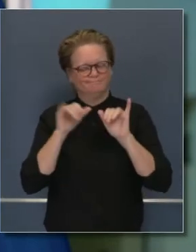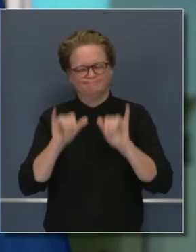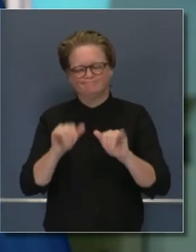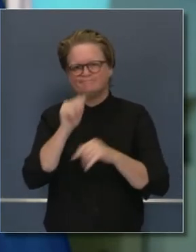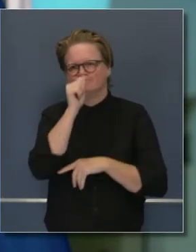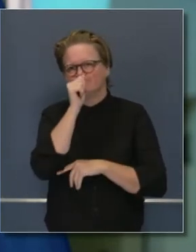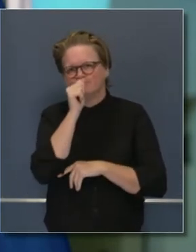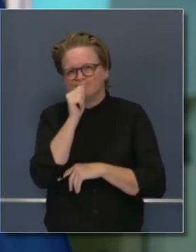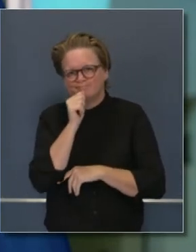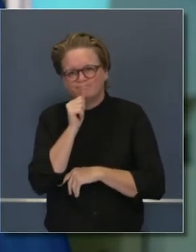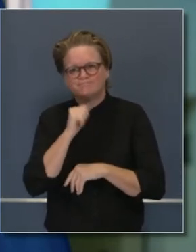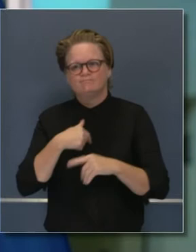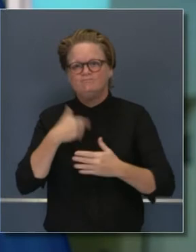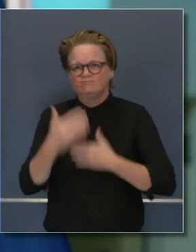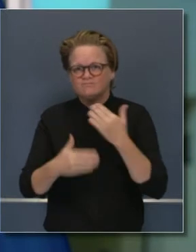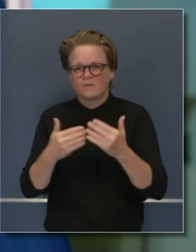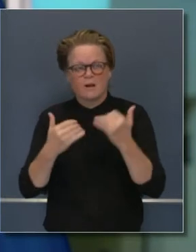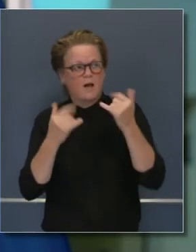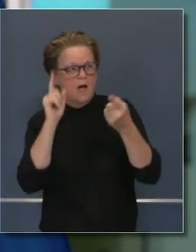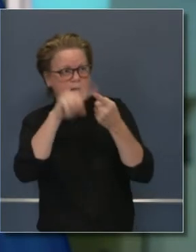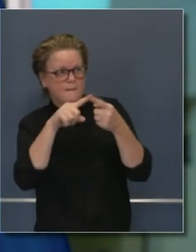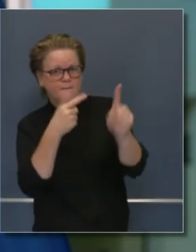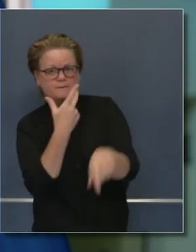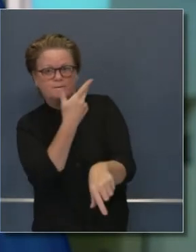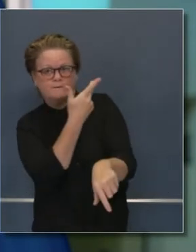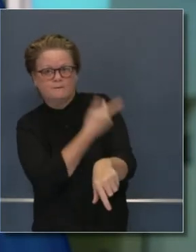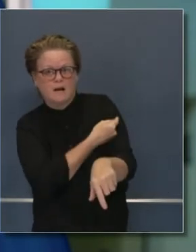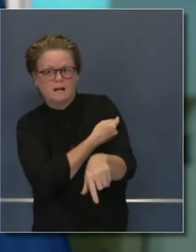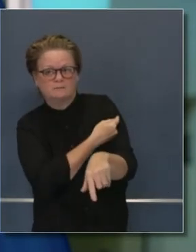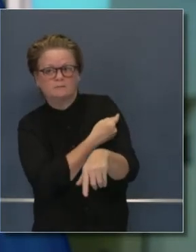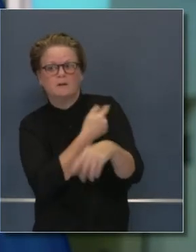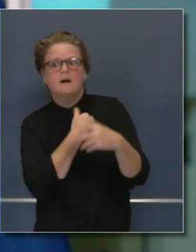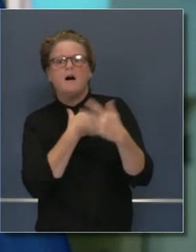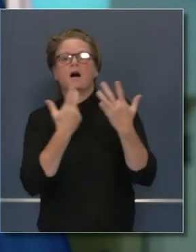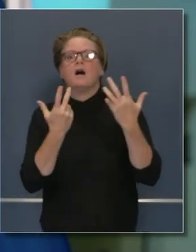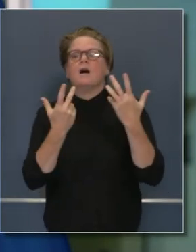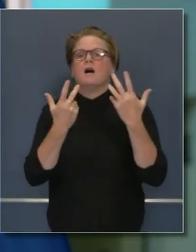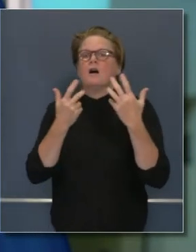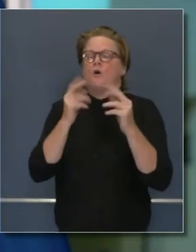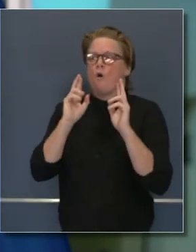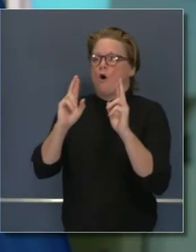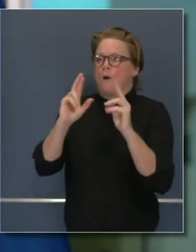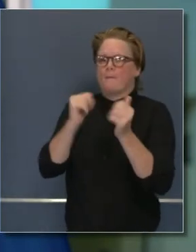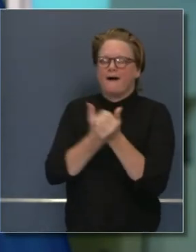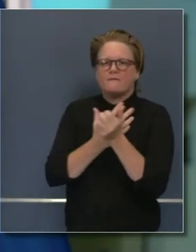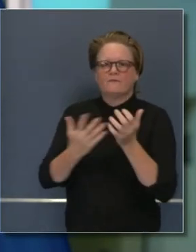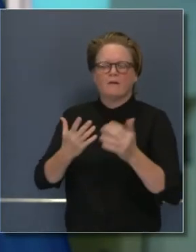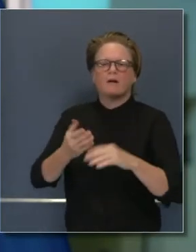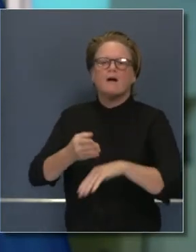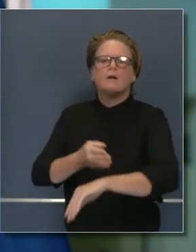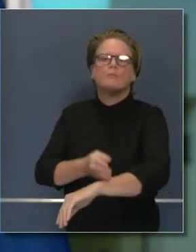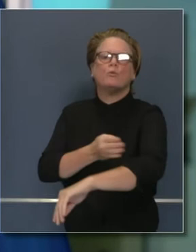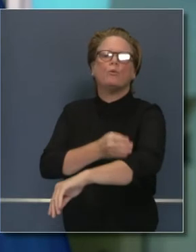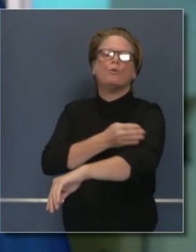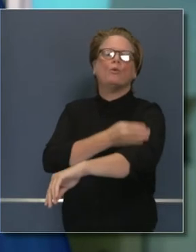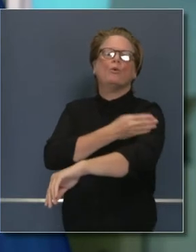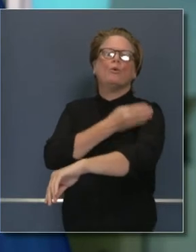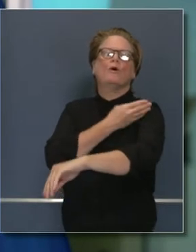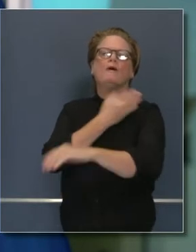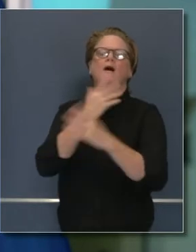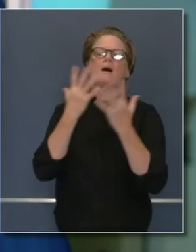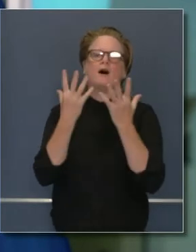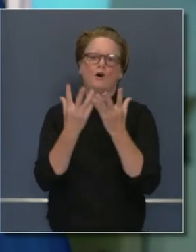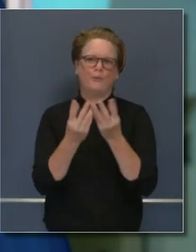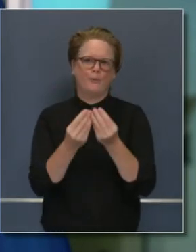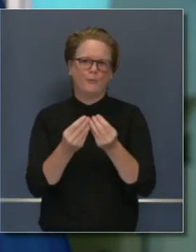llegar a las vacunas. O donde vemos ya la luz al final del túnel oscuro. Y trabajar arduamente por lo que hemos anticipado.